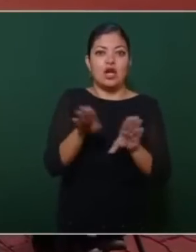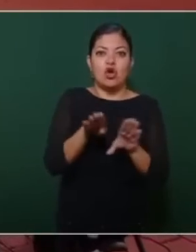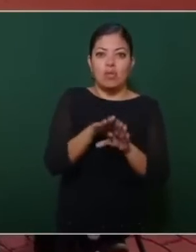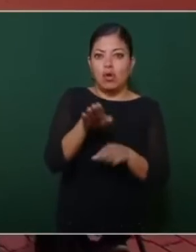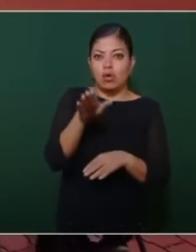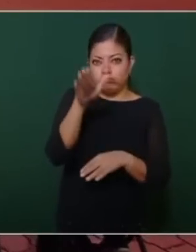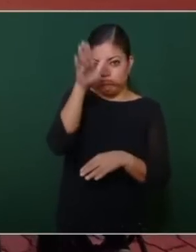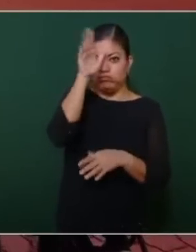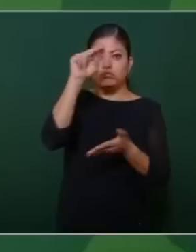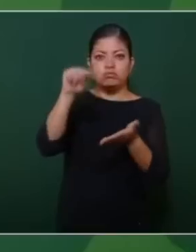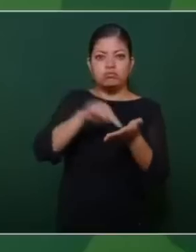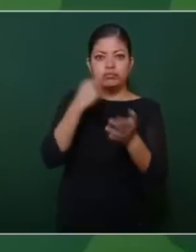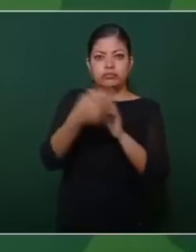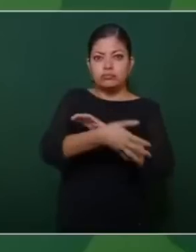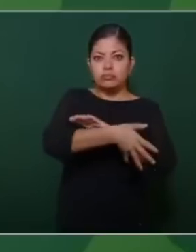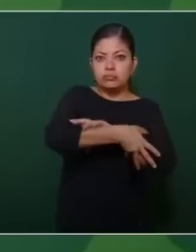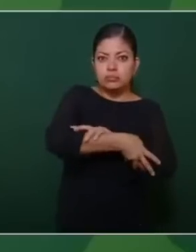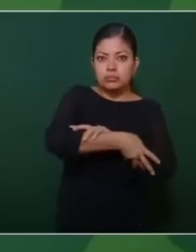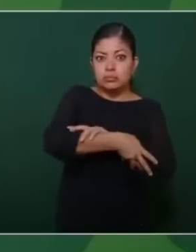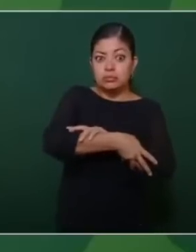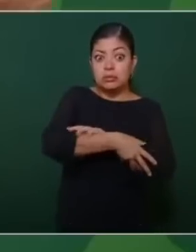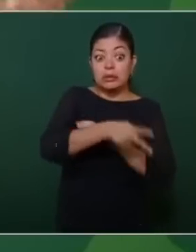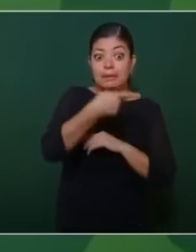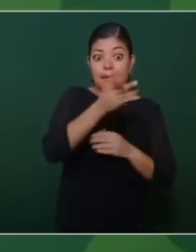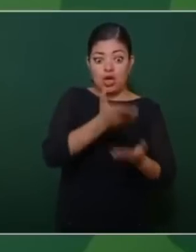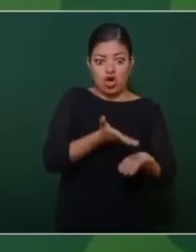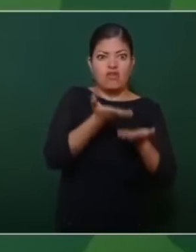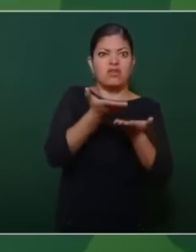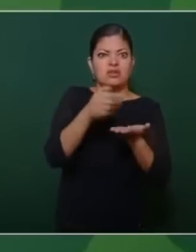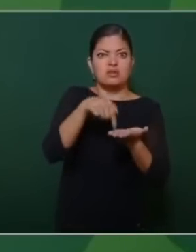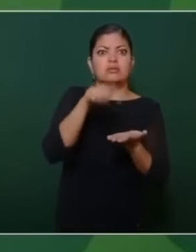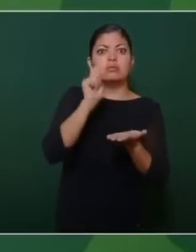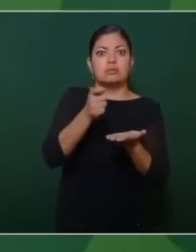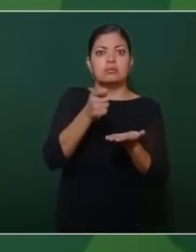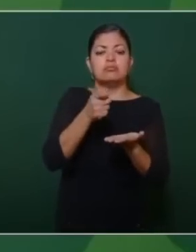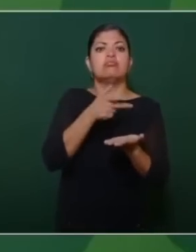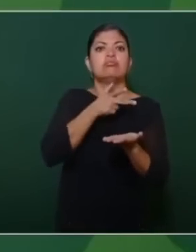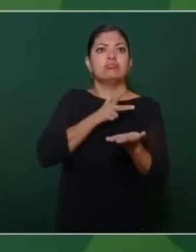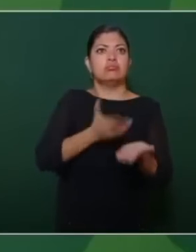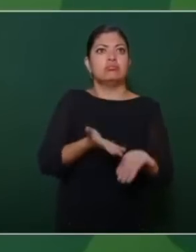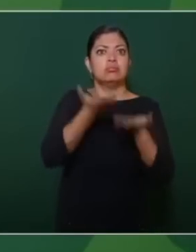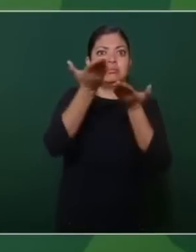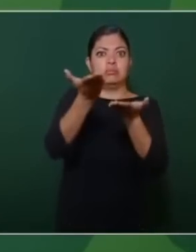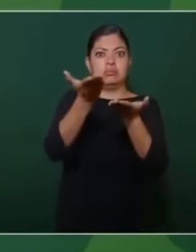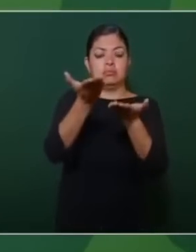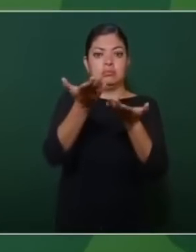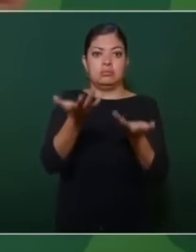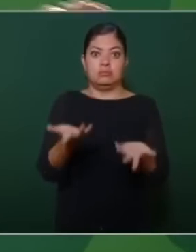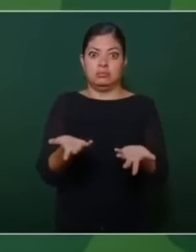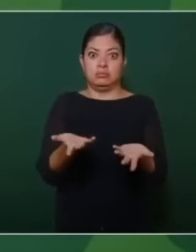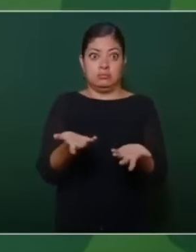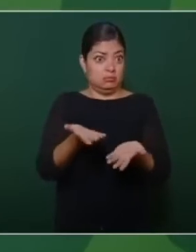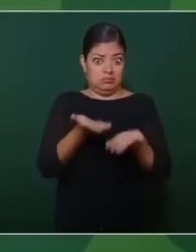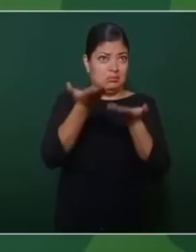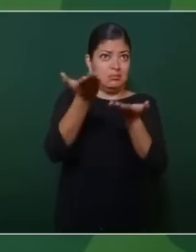que entregando el petróleo. Así de